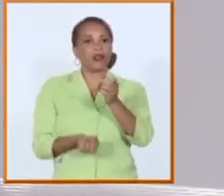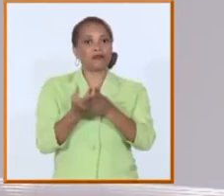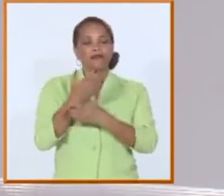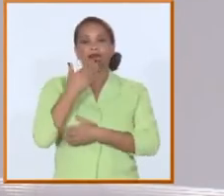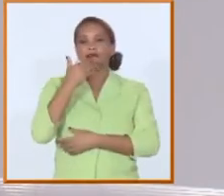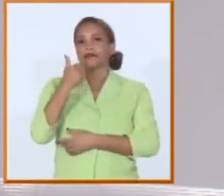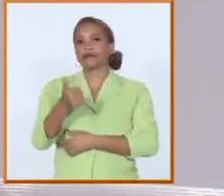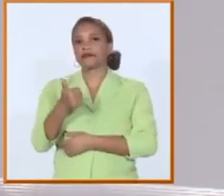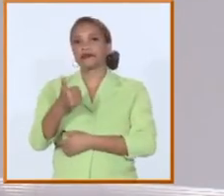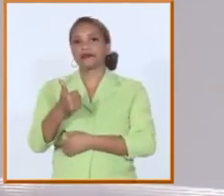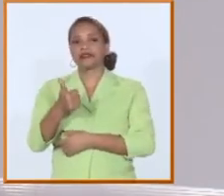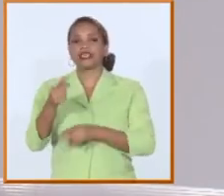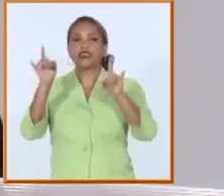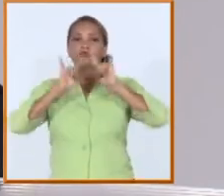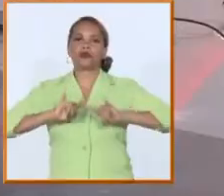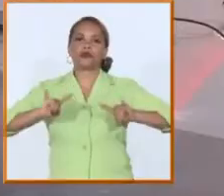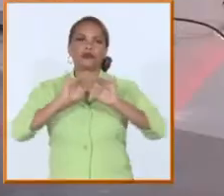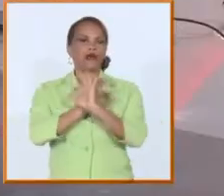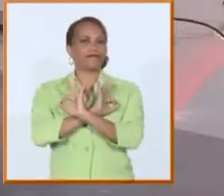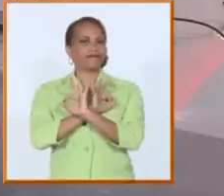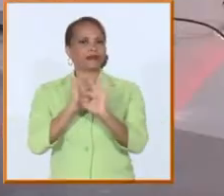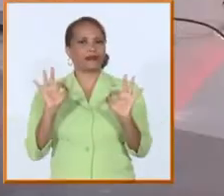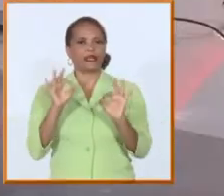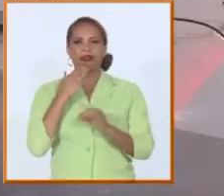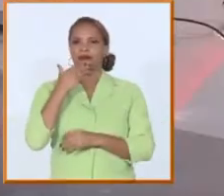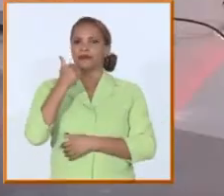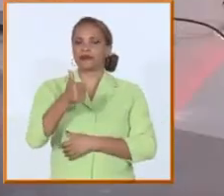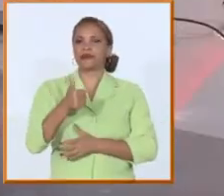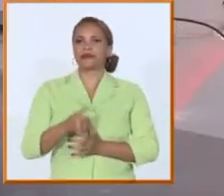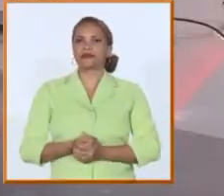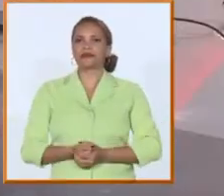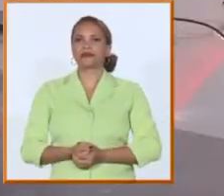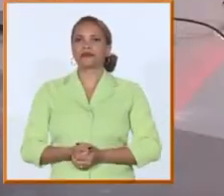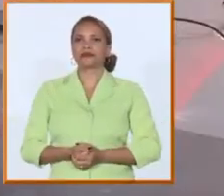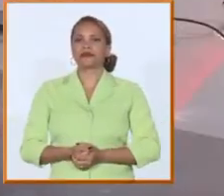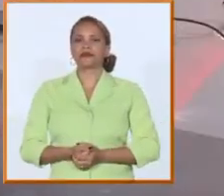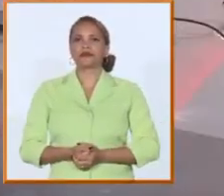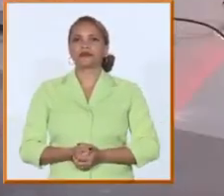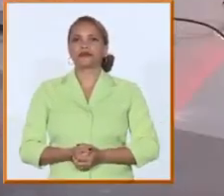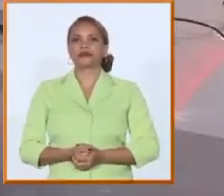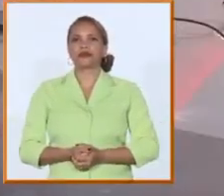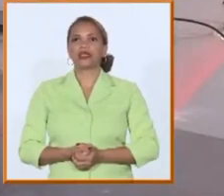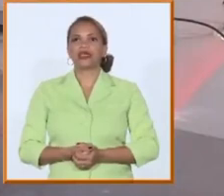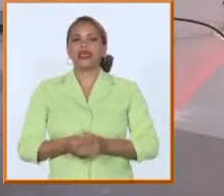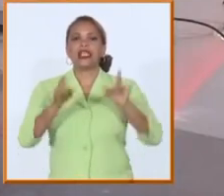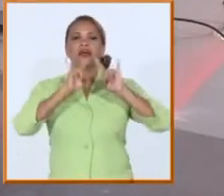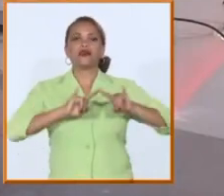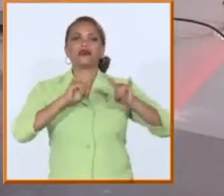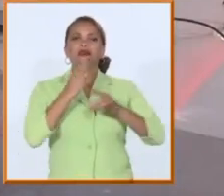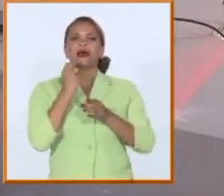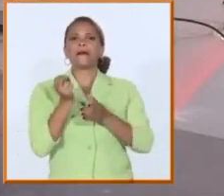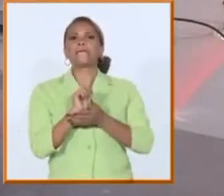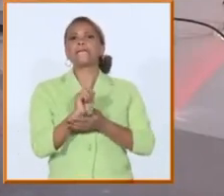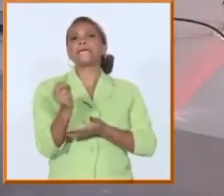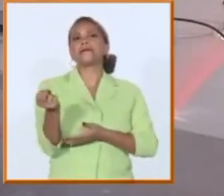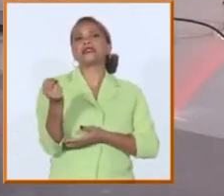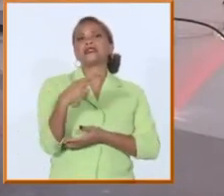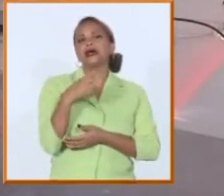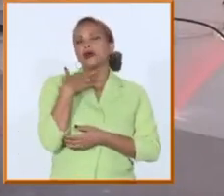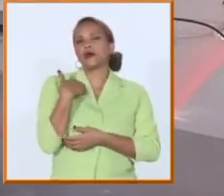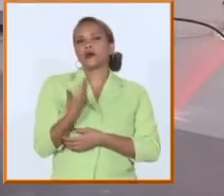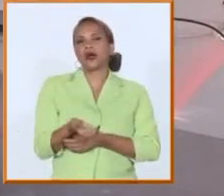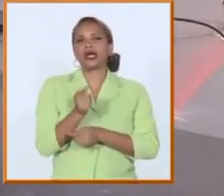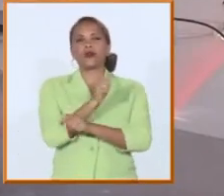universidad de más calidad sin duda para esa universidad ¿cuál sería el mensaje del ministro? para esa comunidad universitaria sus